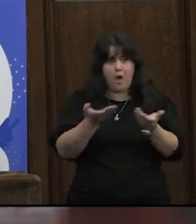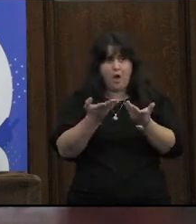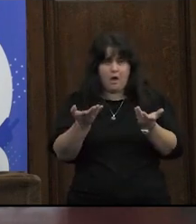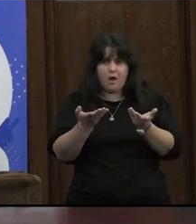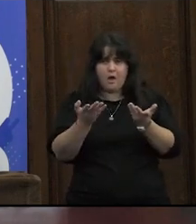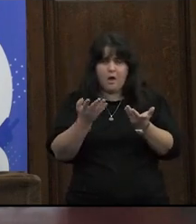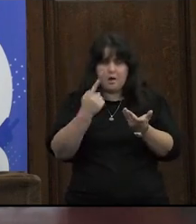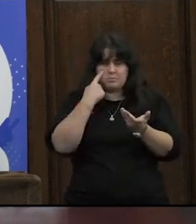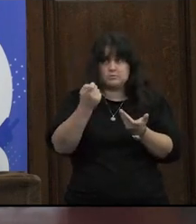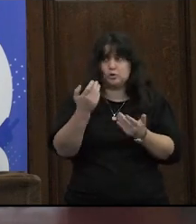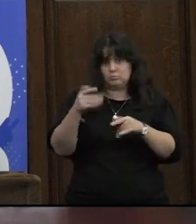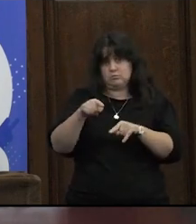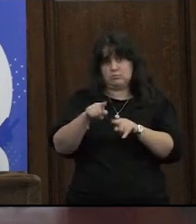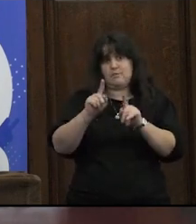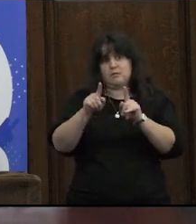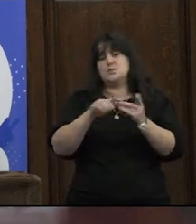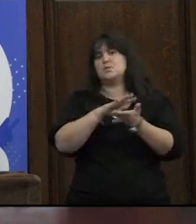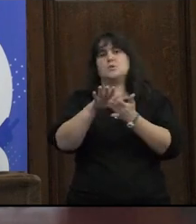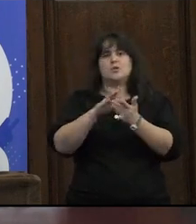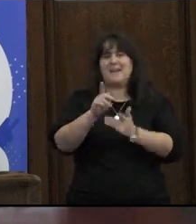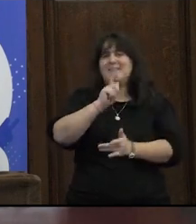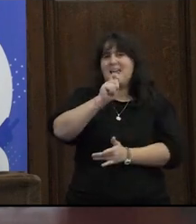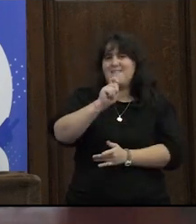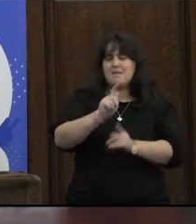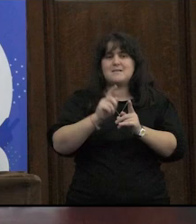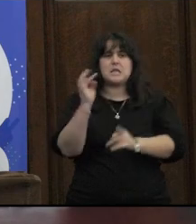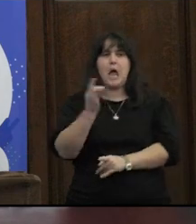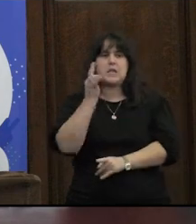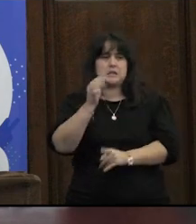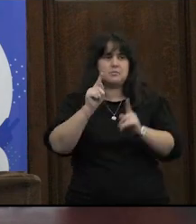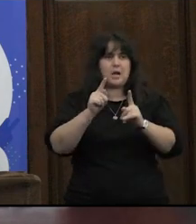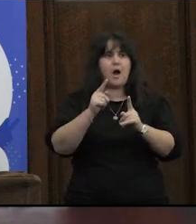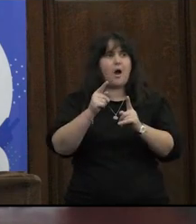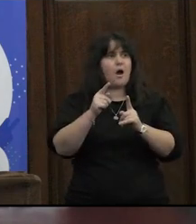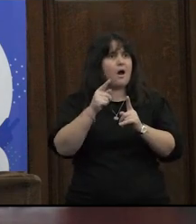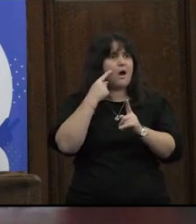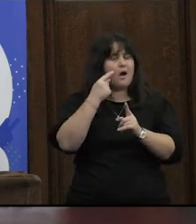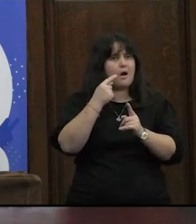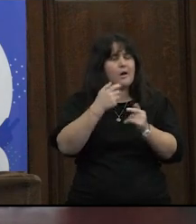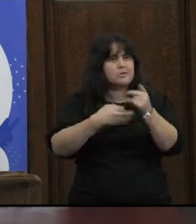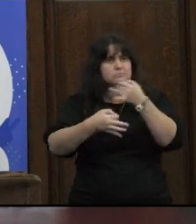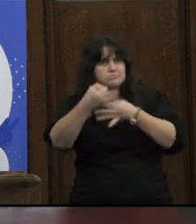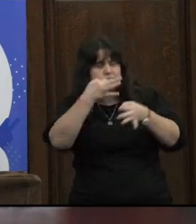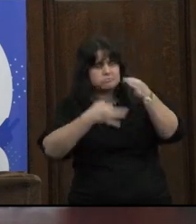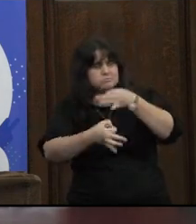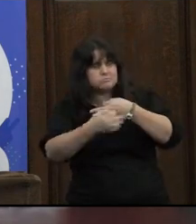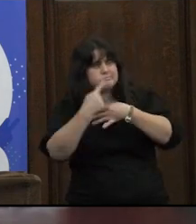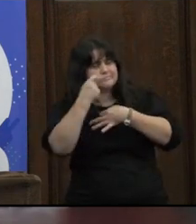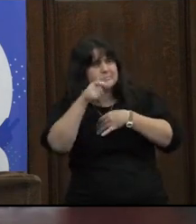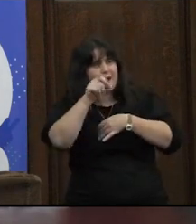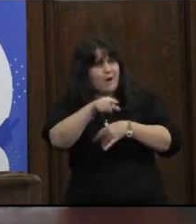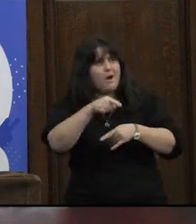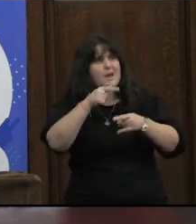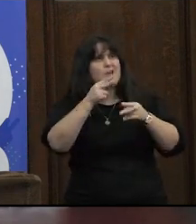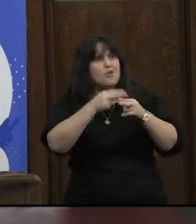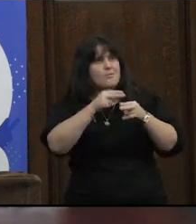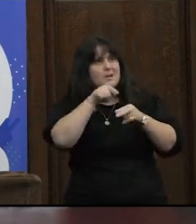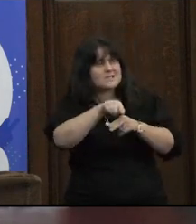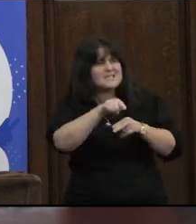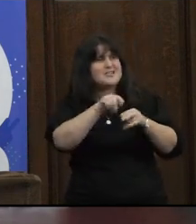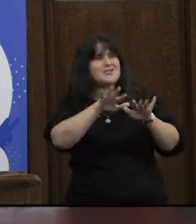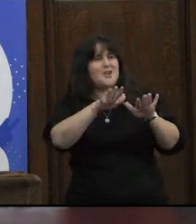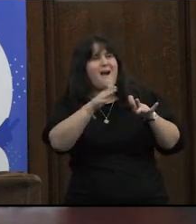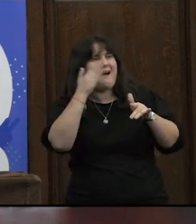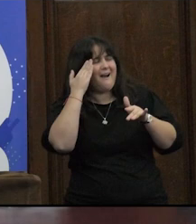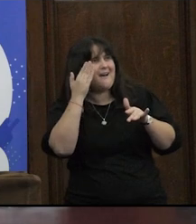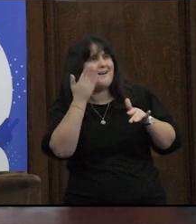pero ahora que yo esto nos ha pasado incluso en situación de entrevista en talleres ahora que las escucho ahora sé que esto tiene un nombre ahora